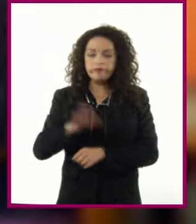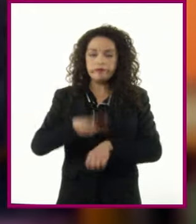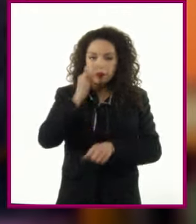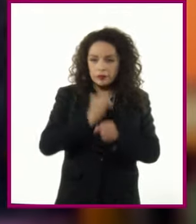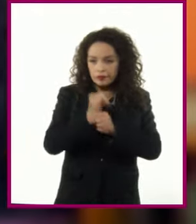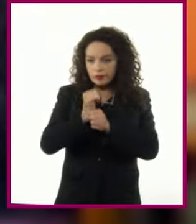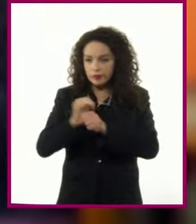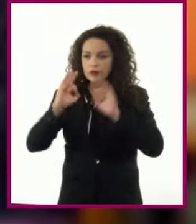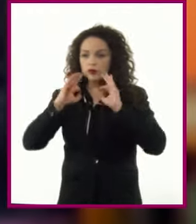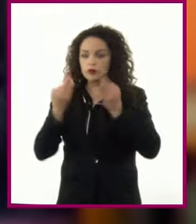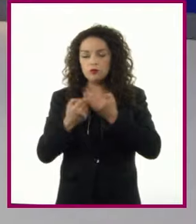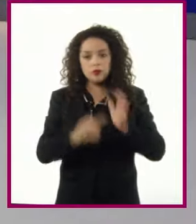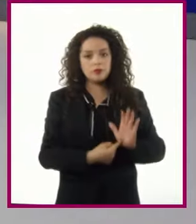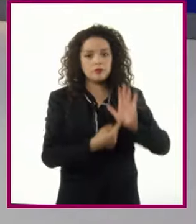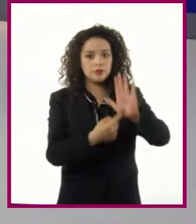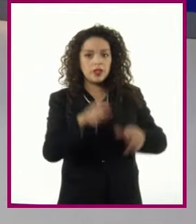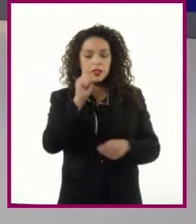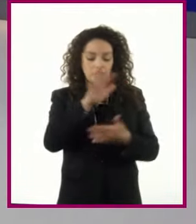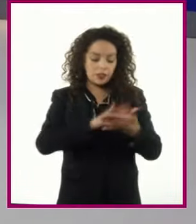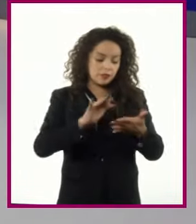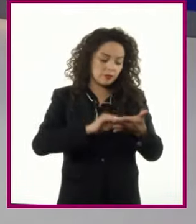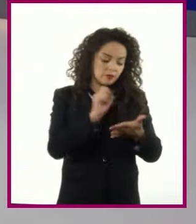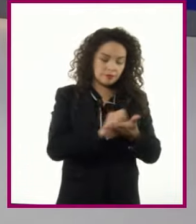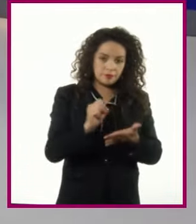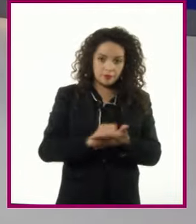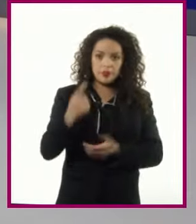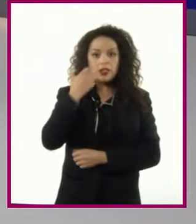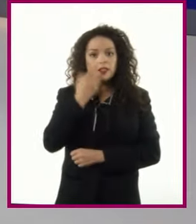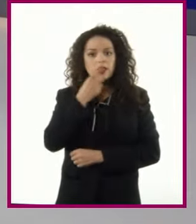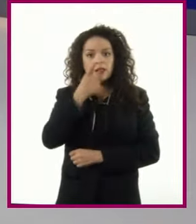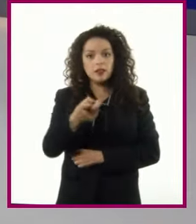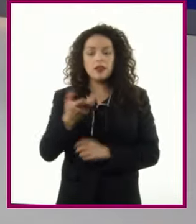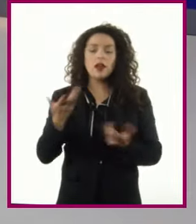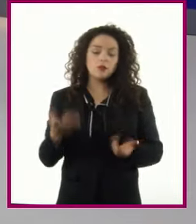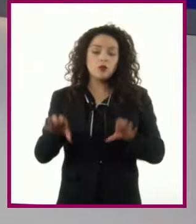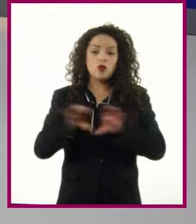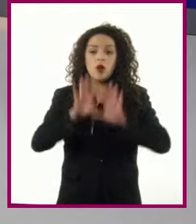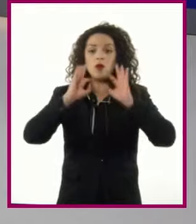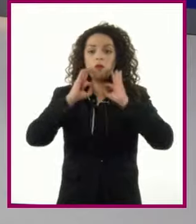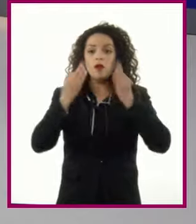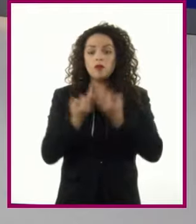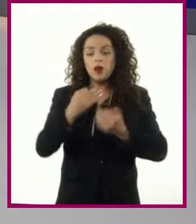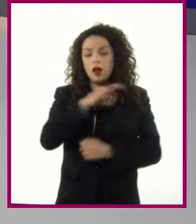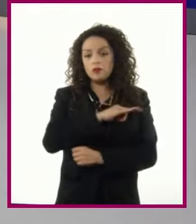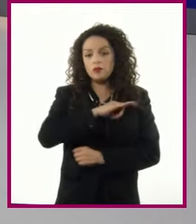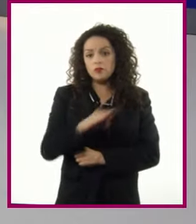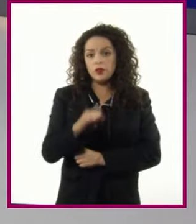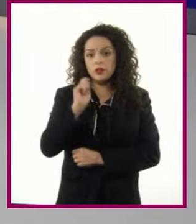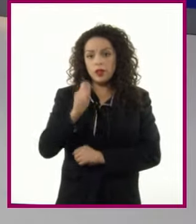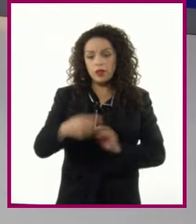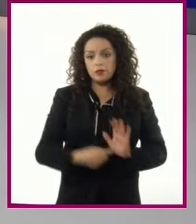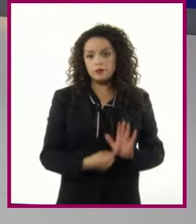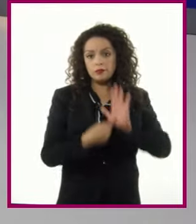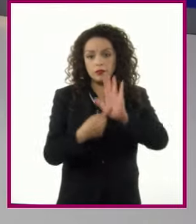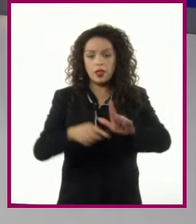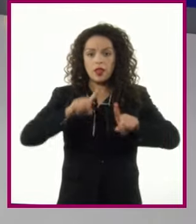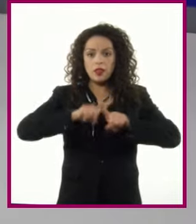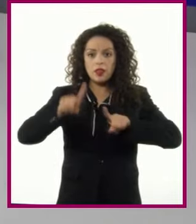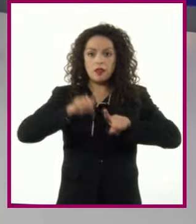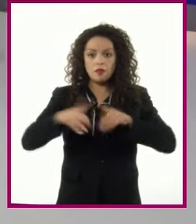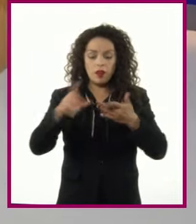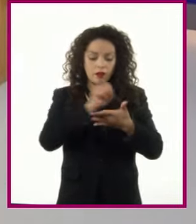presentación de textos. Con esto nos referimos a las maneras en las que podrían presentar sus textos